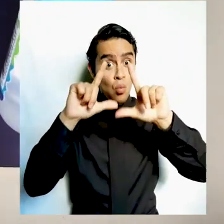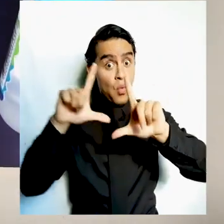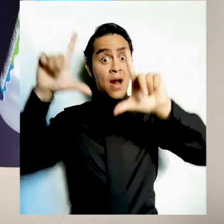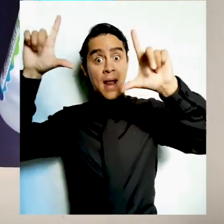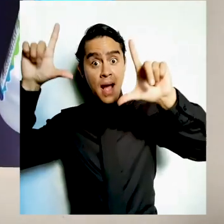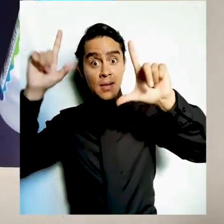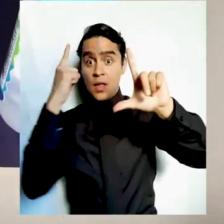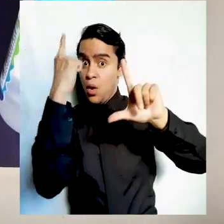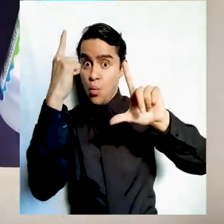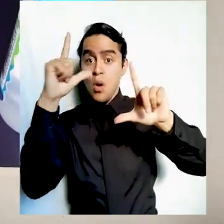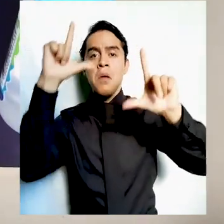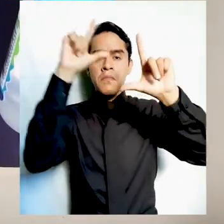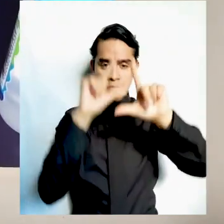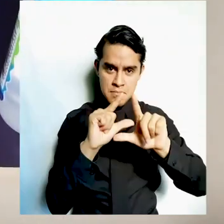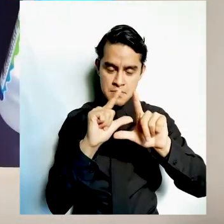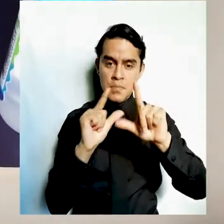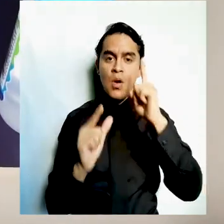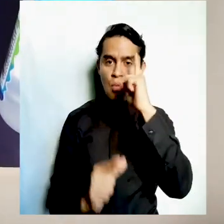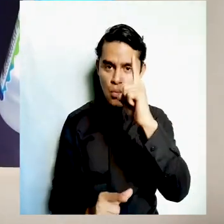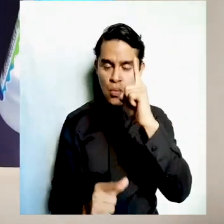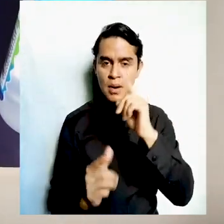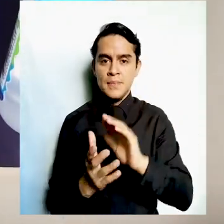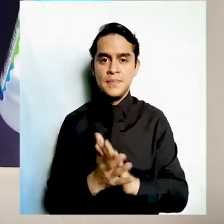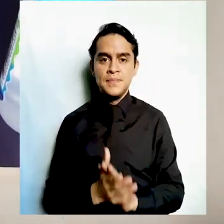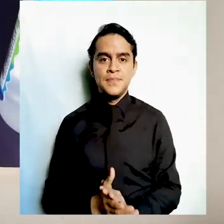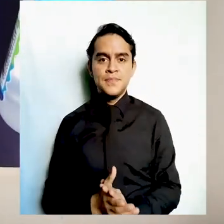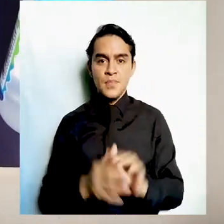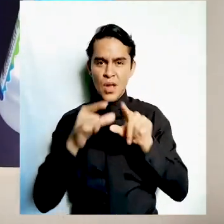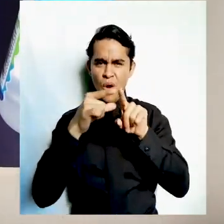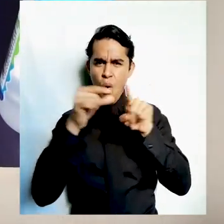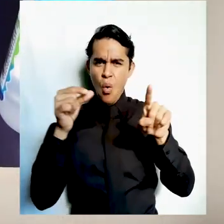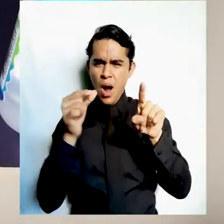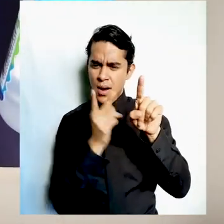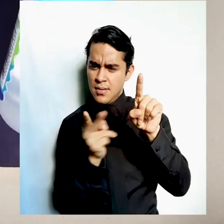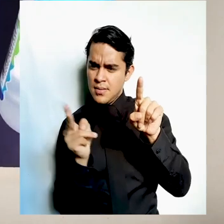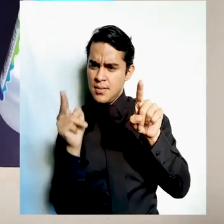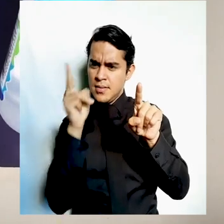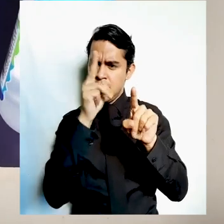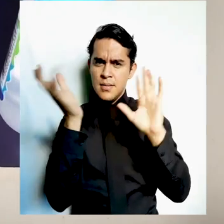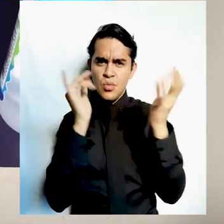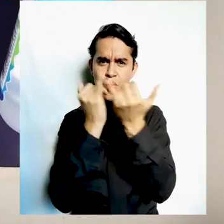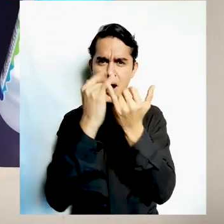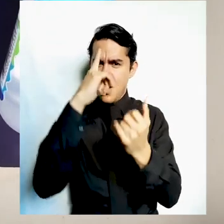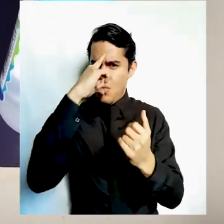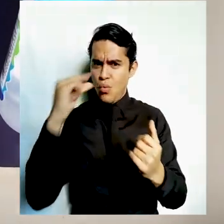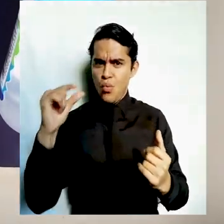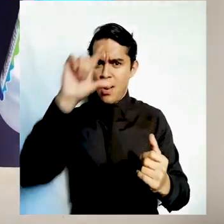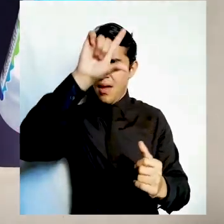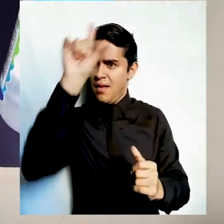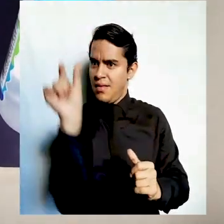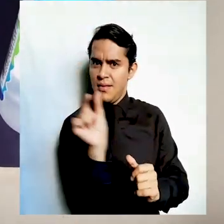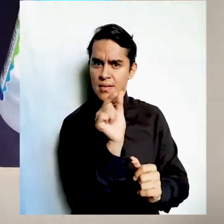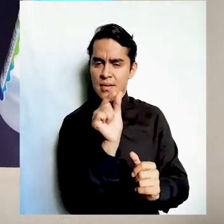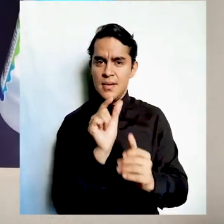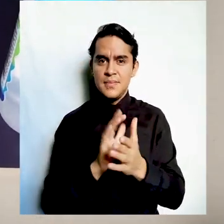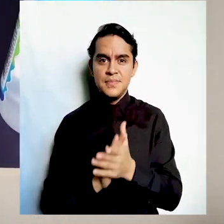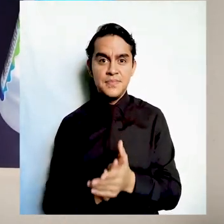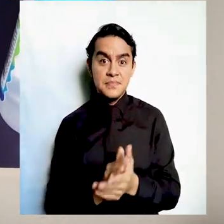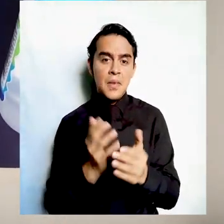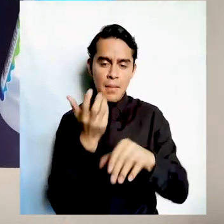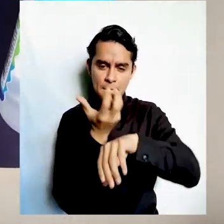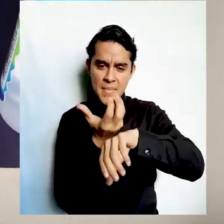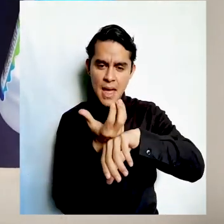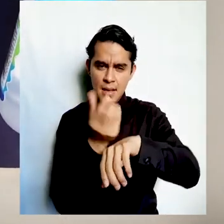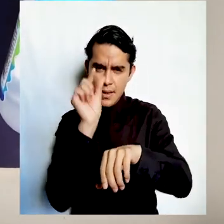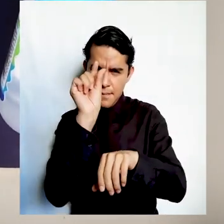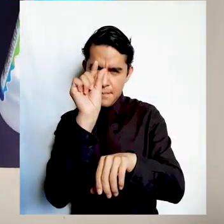una hoja seca cortada en forma de luna y piedras pequeñas que nos